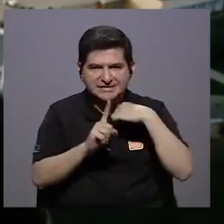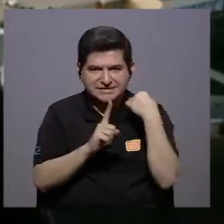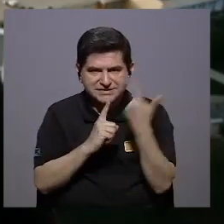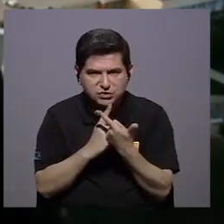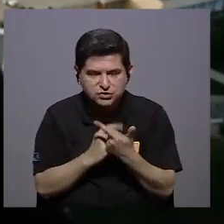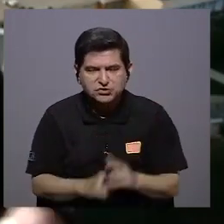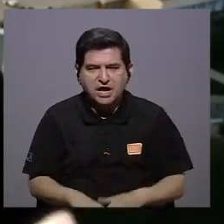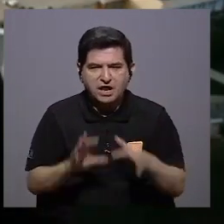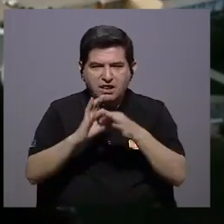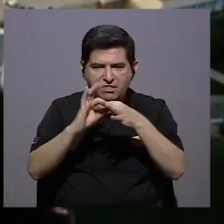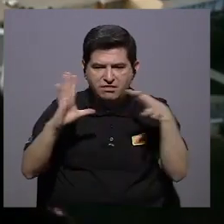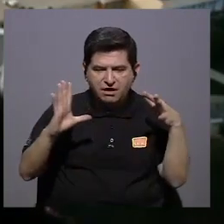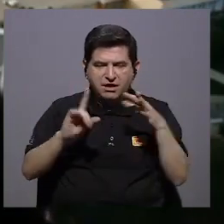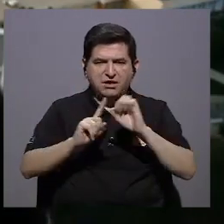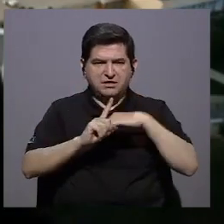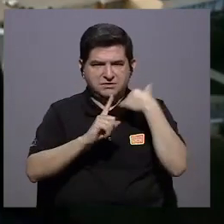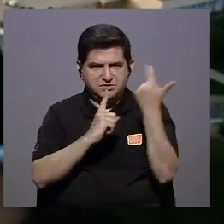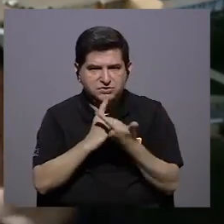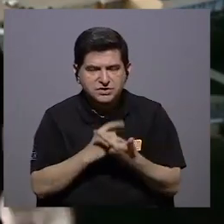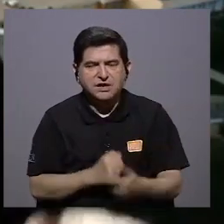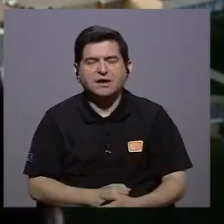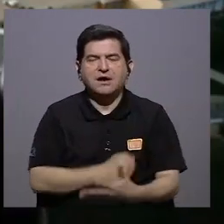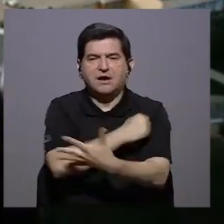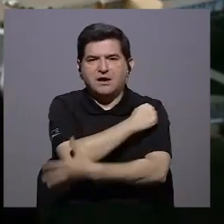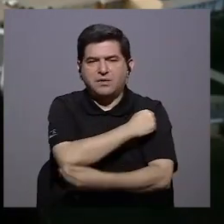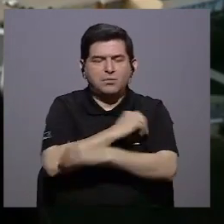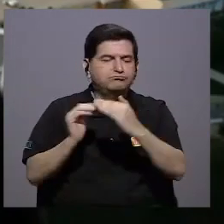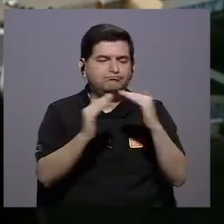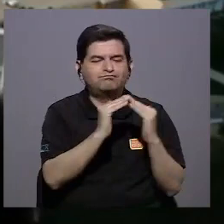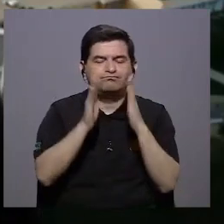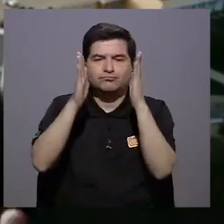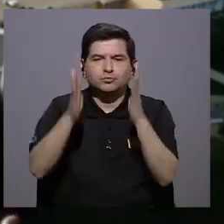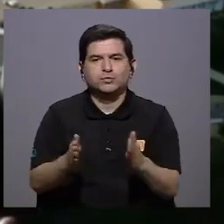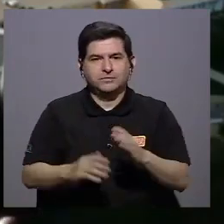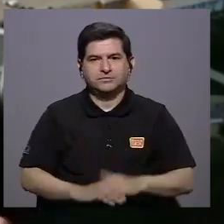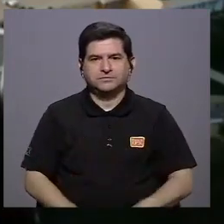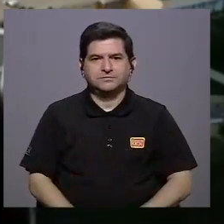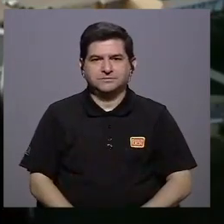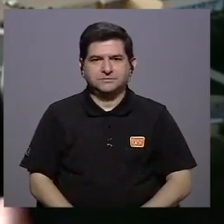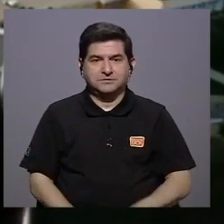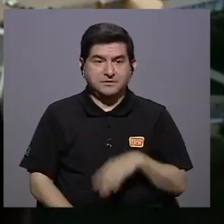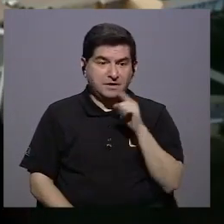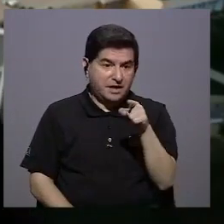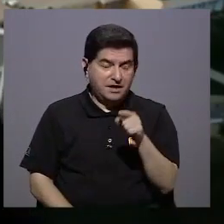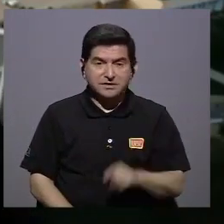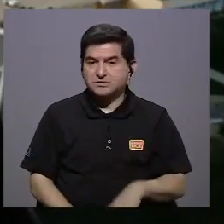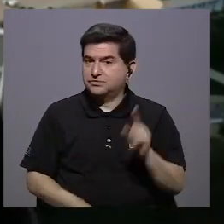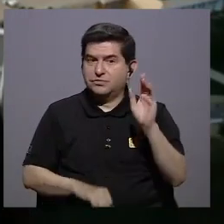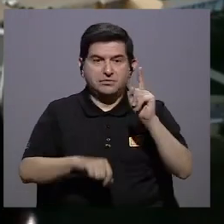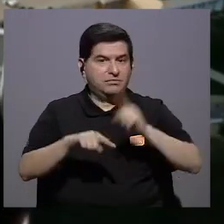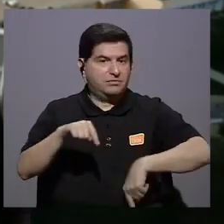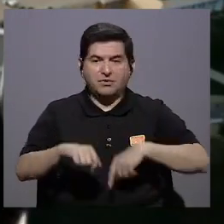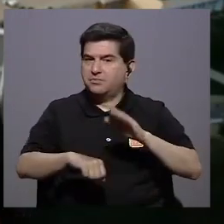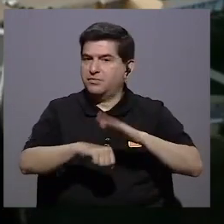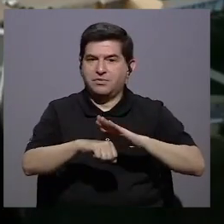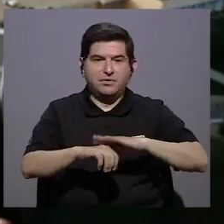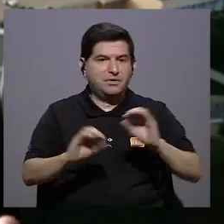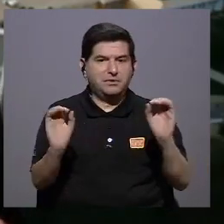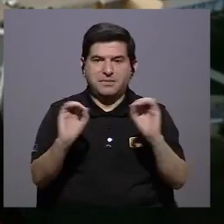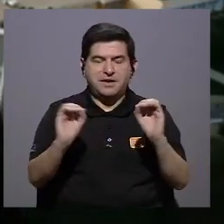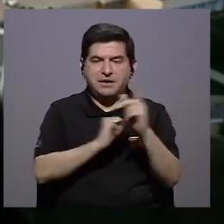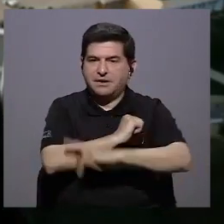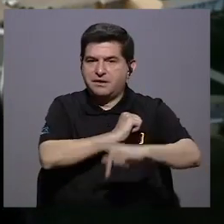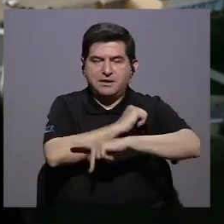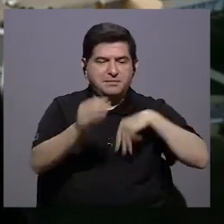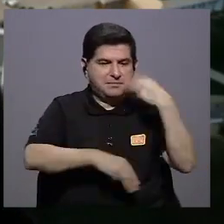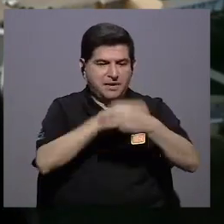sociales a desarticulación social a empobrecimiento de la ciudadanía eso no nos lo podemos permitir en ningún